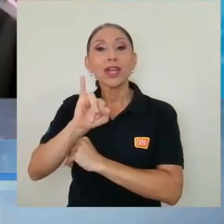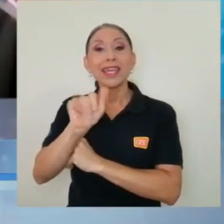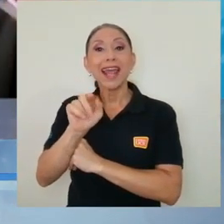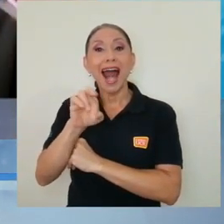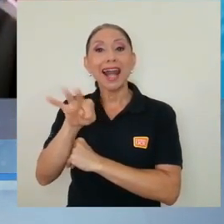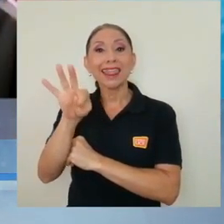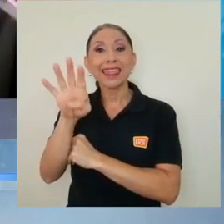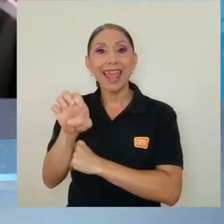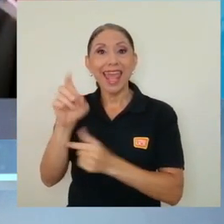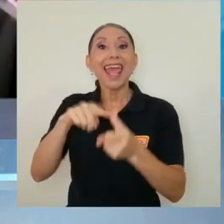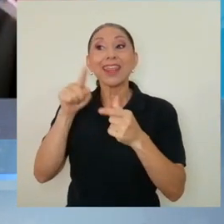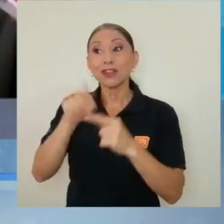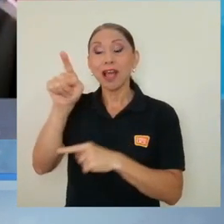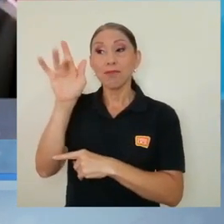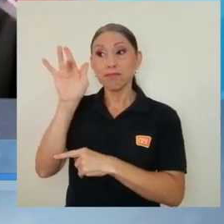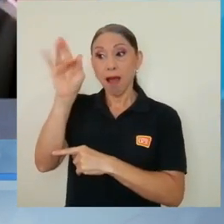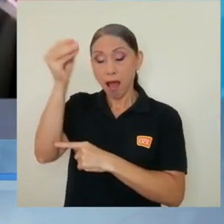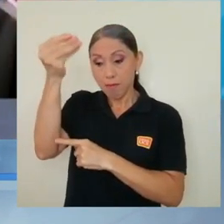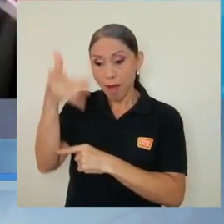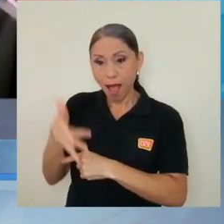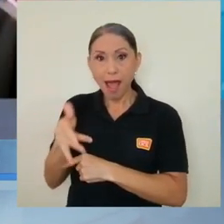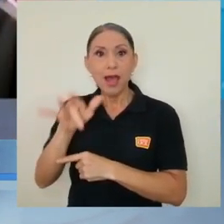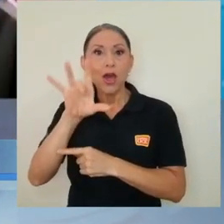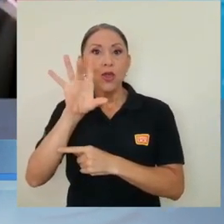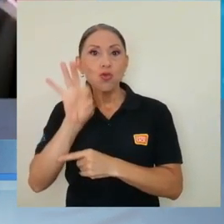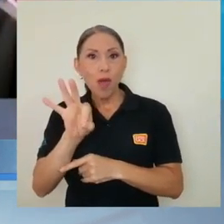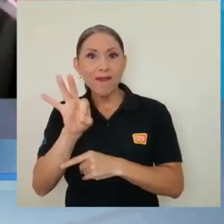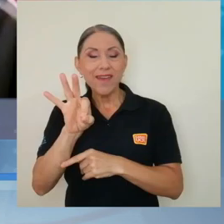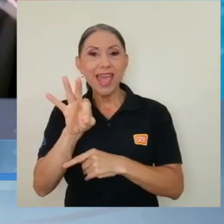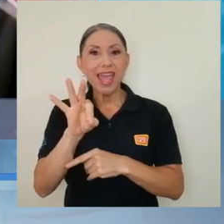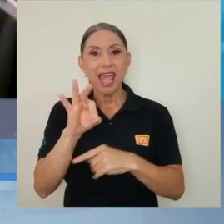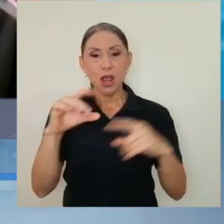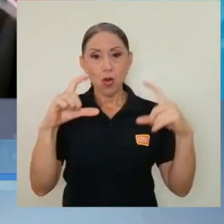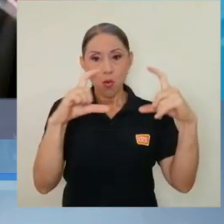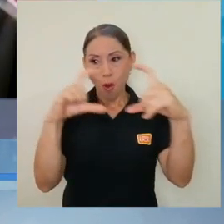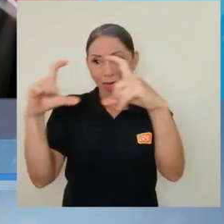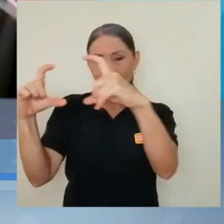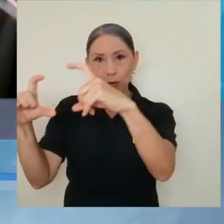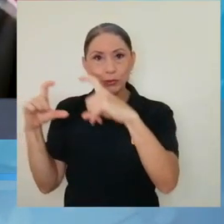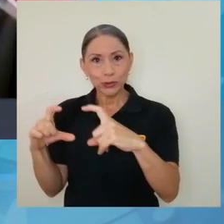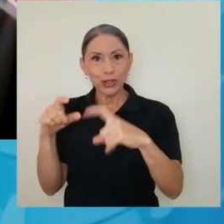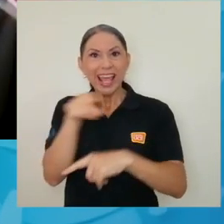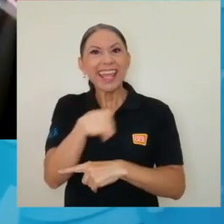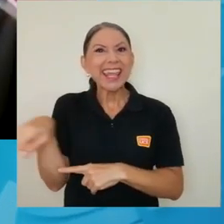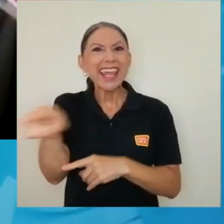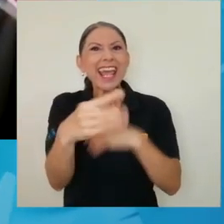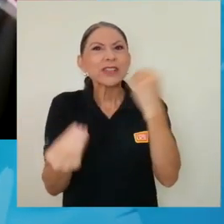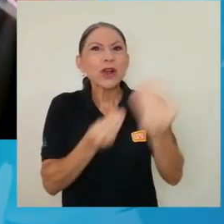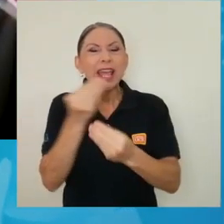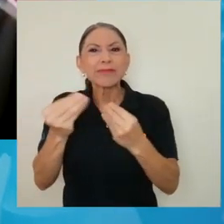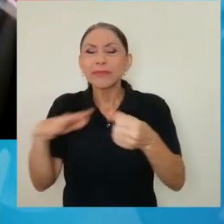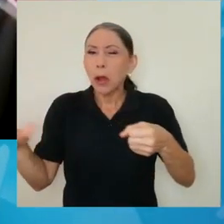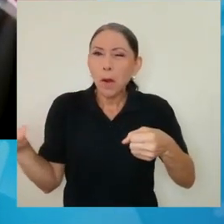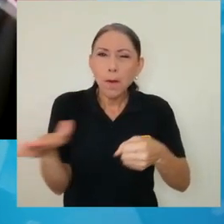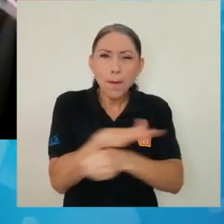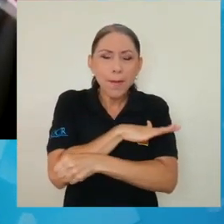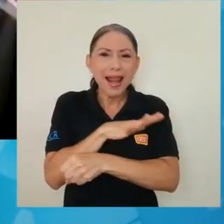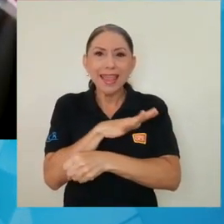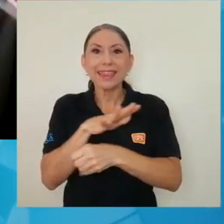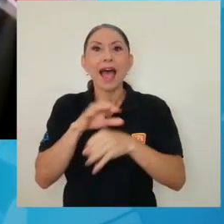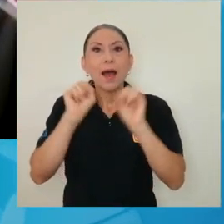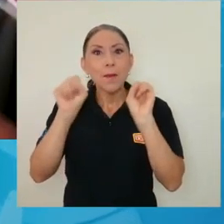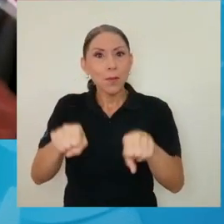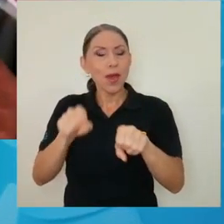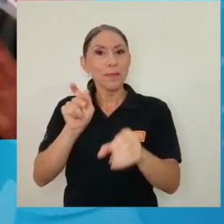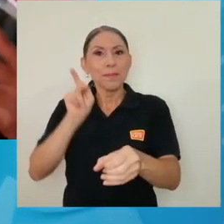plantilla donde va a haber nueve cuadros y esos nueve cuadros componen la navegación completa de estos ejercicios donde las